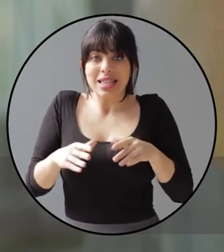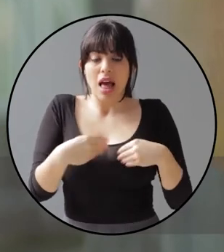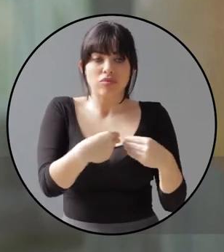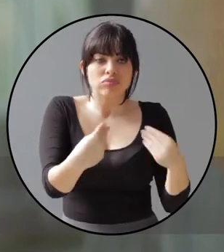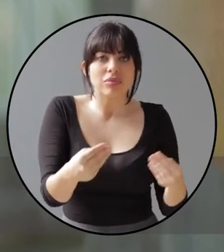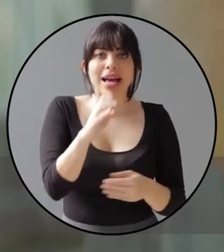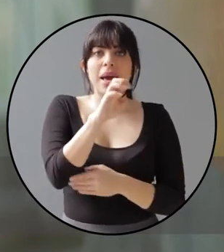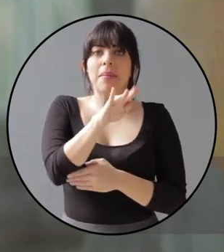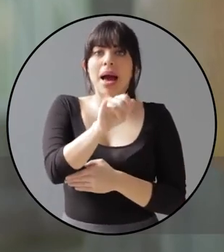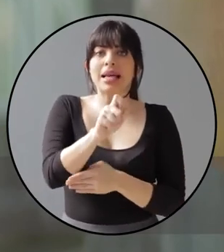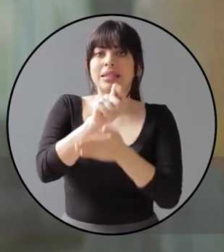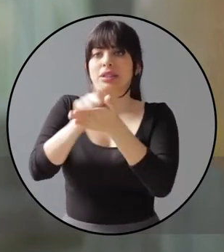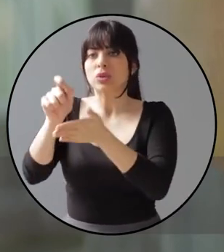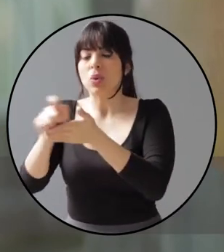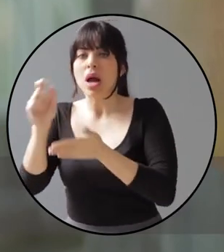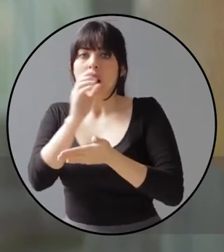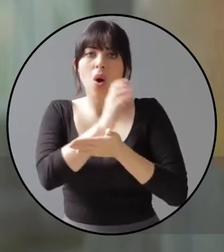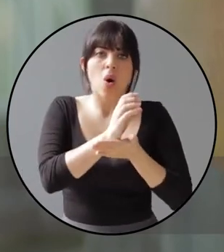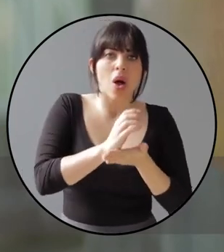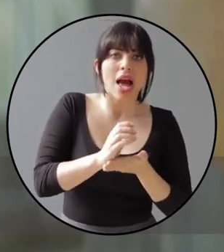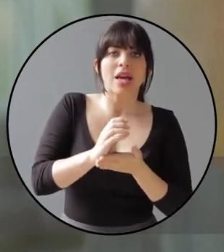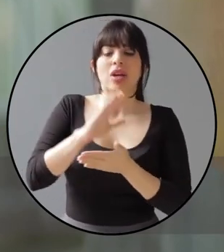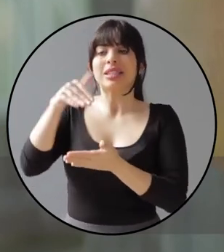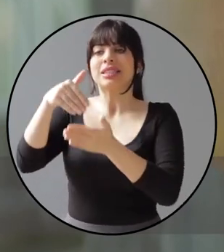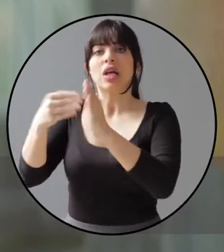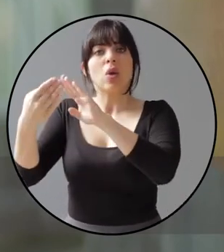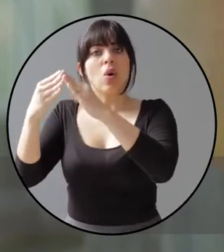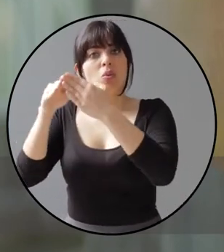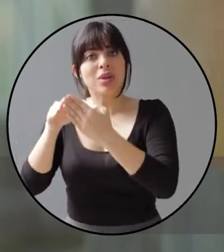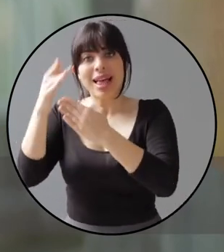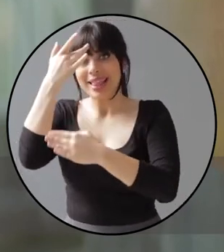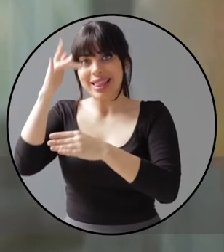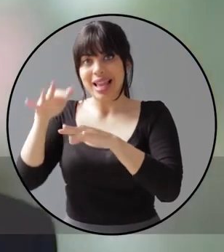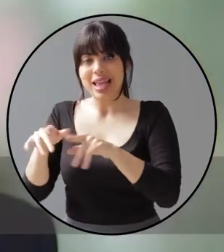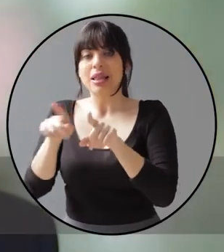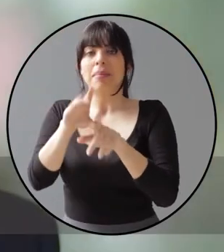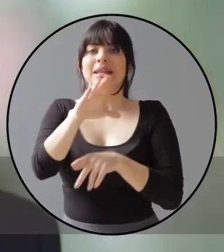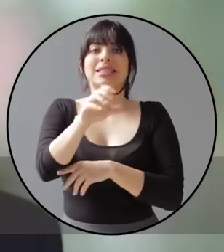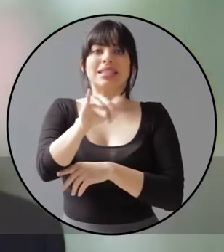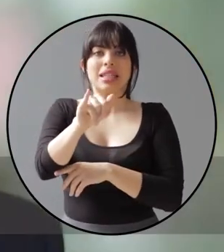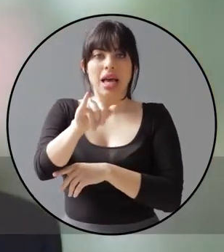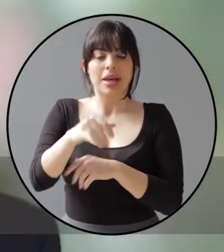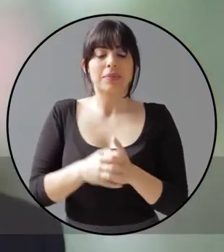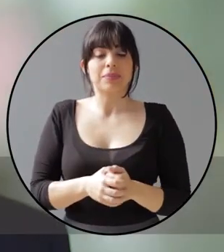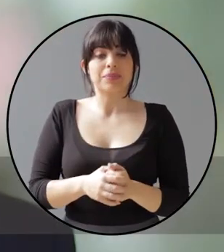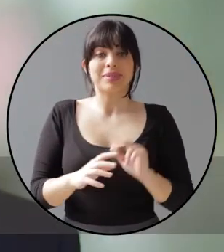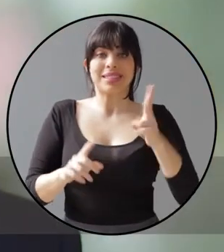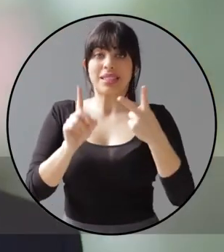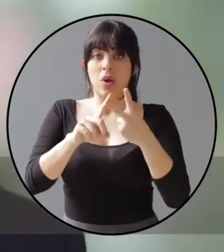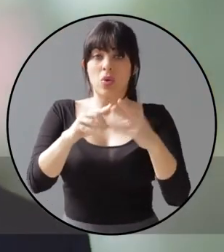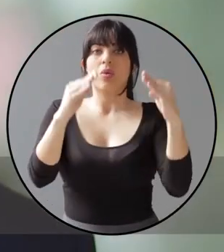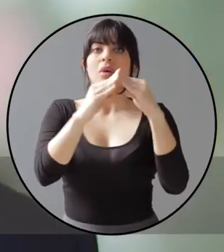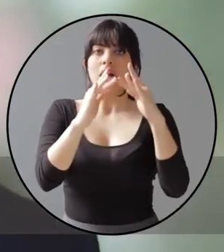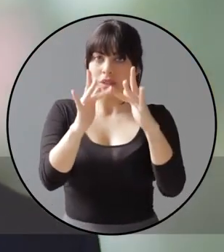digitales a evais, escuelas, colegios, centros comunitarios inteligentes y CENCINAI. Segundo,